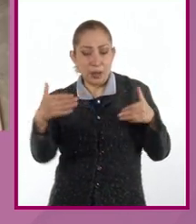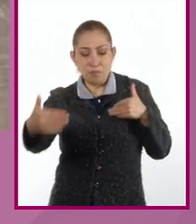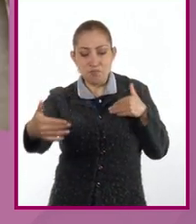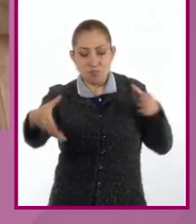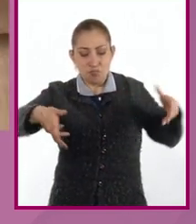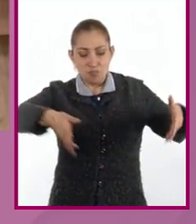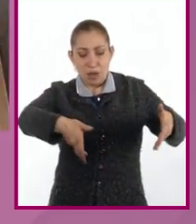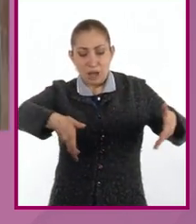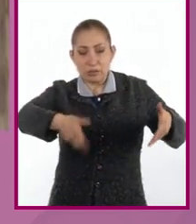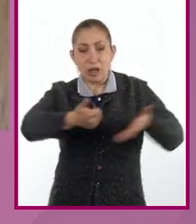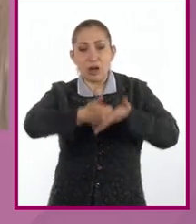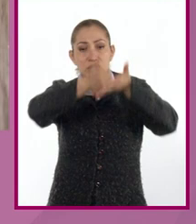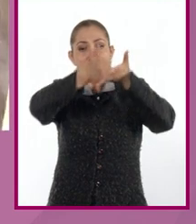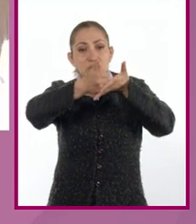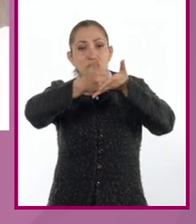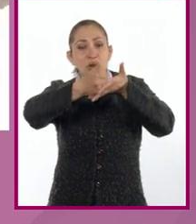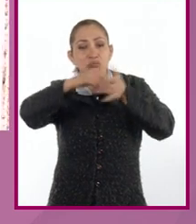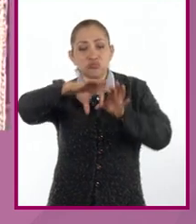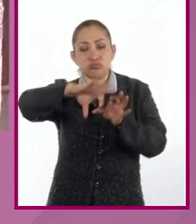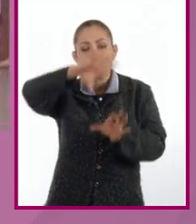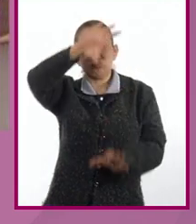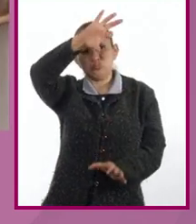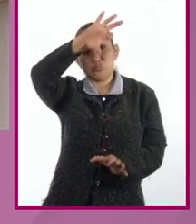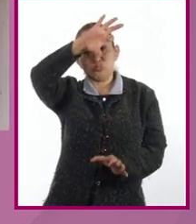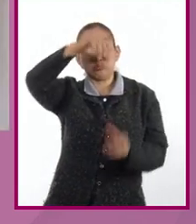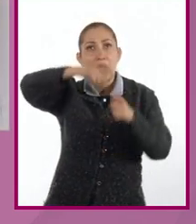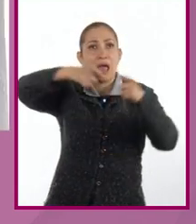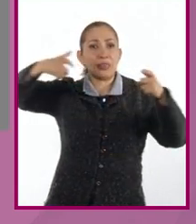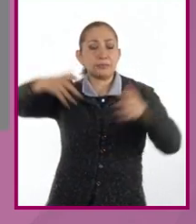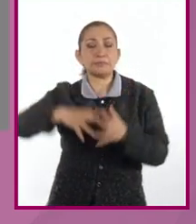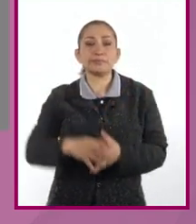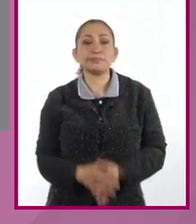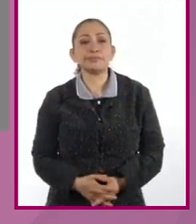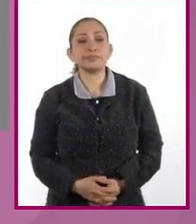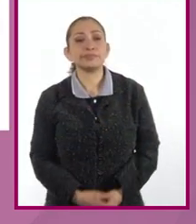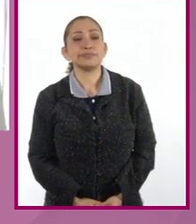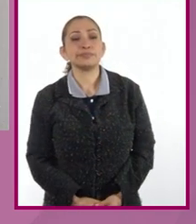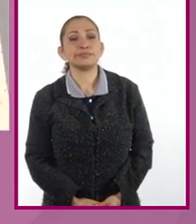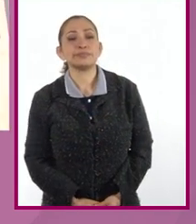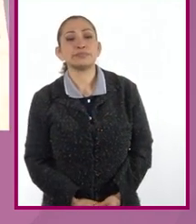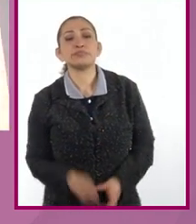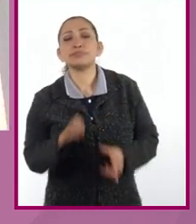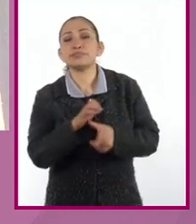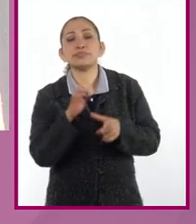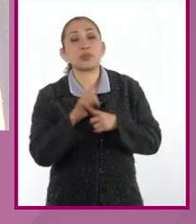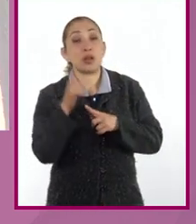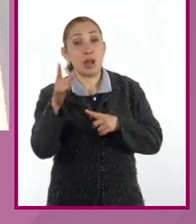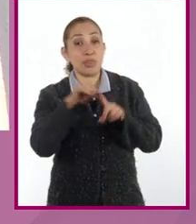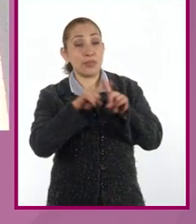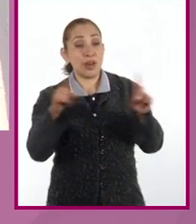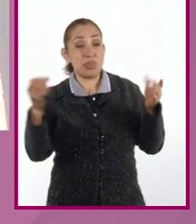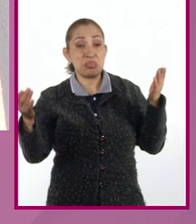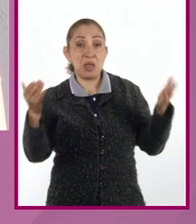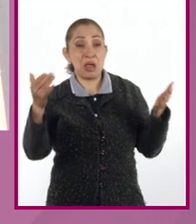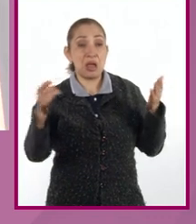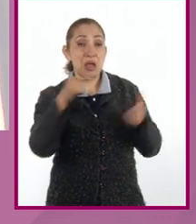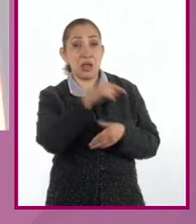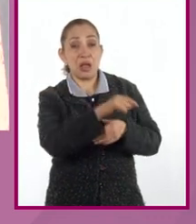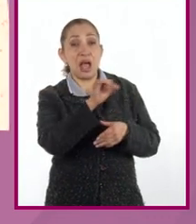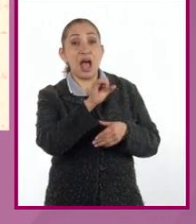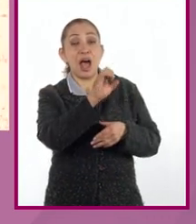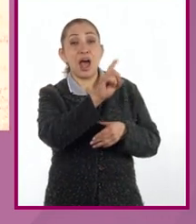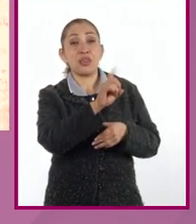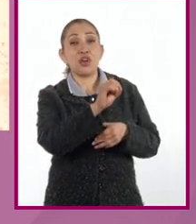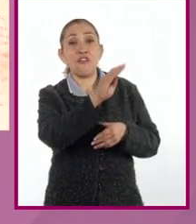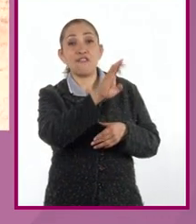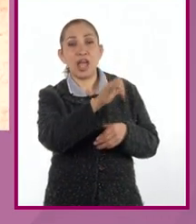y esto puede ser elementos monolíticos de grandes dimensiones, ¿no? dimensiones. Entonces, una gran diferencia, por así decirlo, es que el